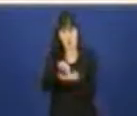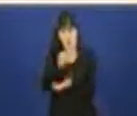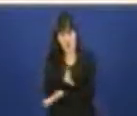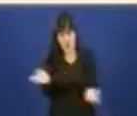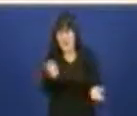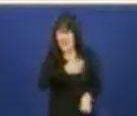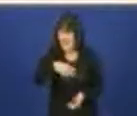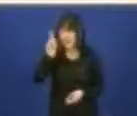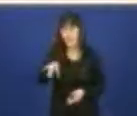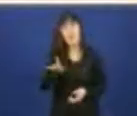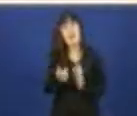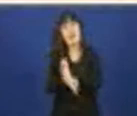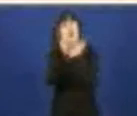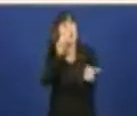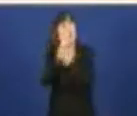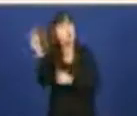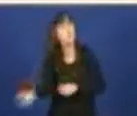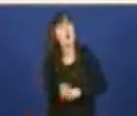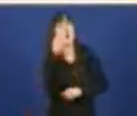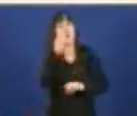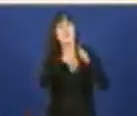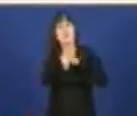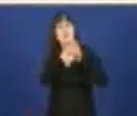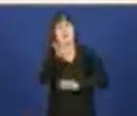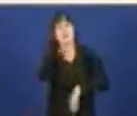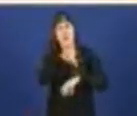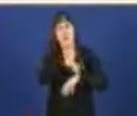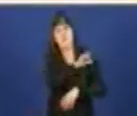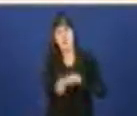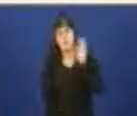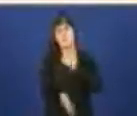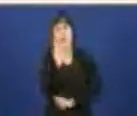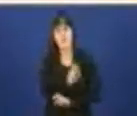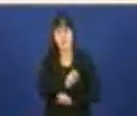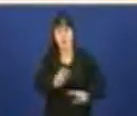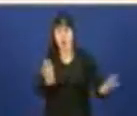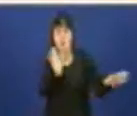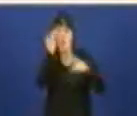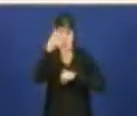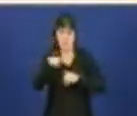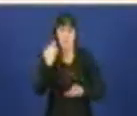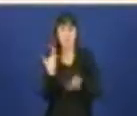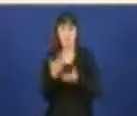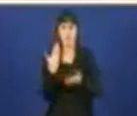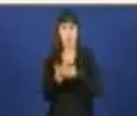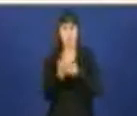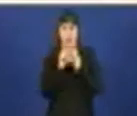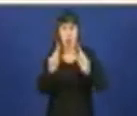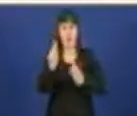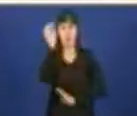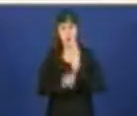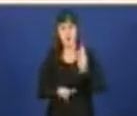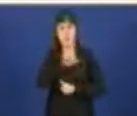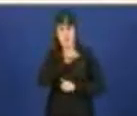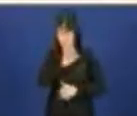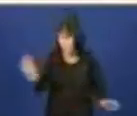mellora a xestión sanitaria e que evite este continuo deterioro da atención que se reflexe nas listas de espera. Coincide vostede coa